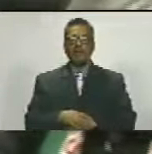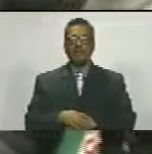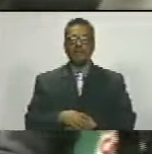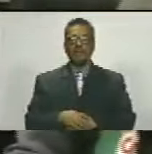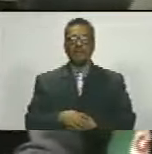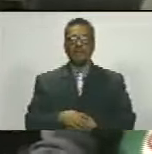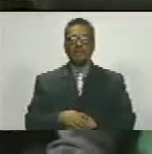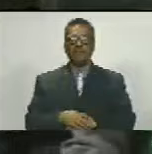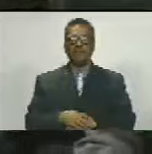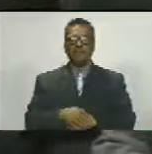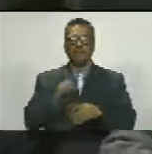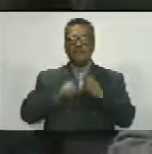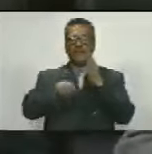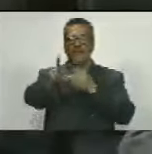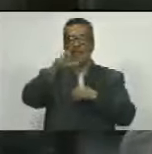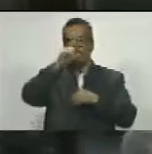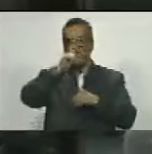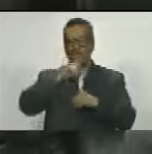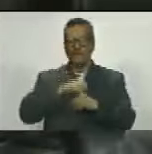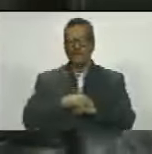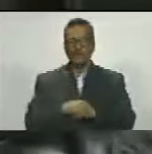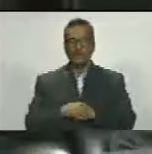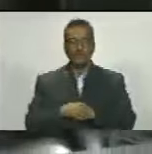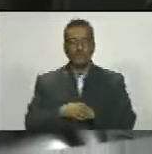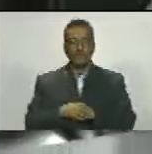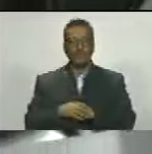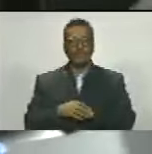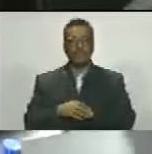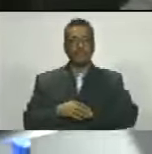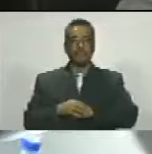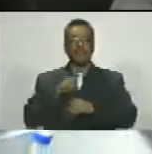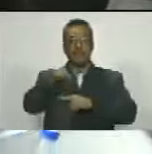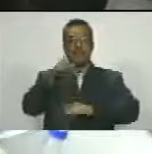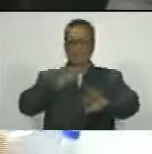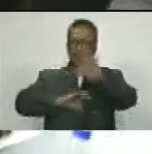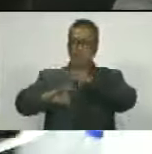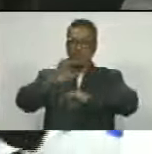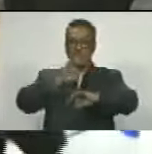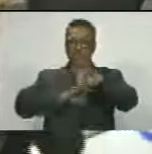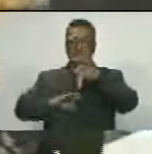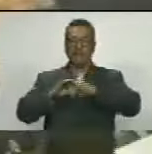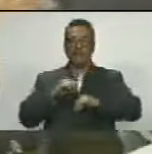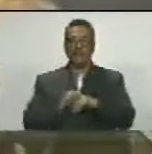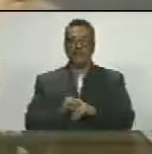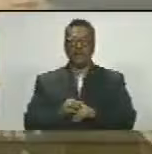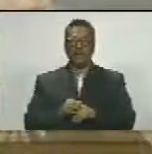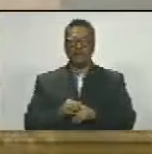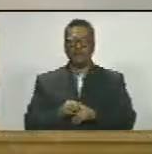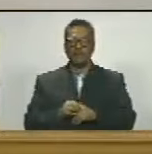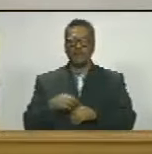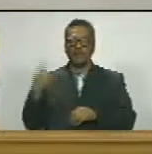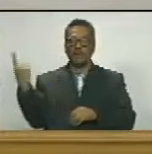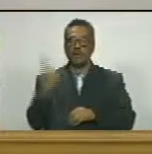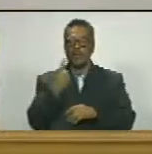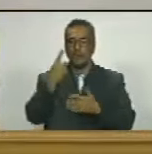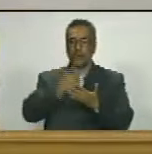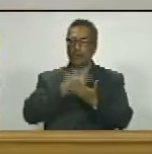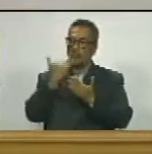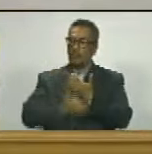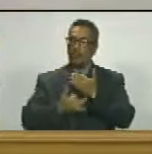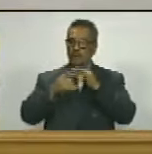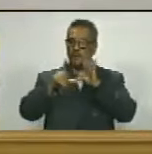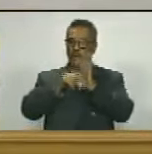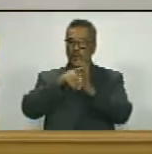tres años y ya se prepara para traer un plan legislativo